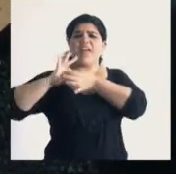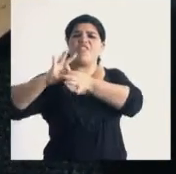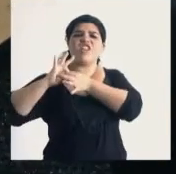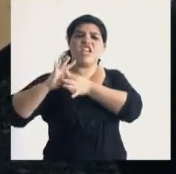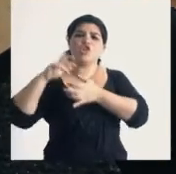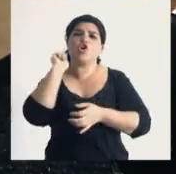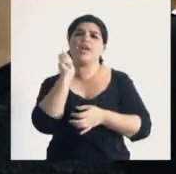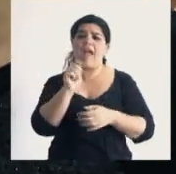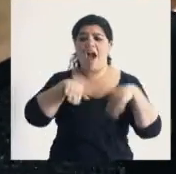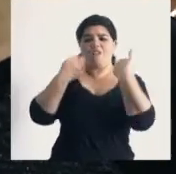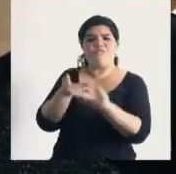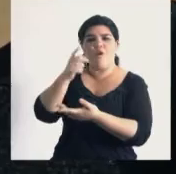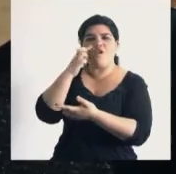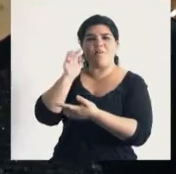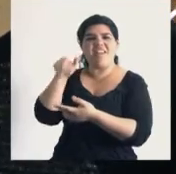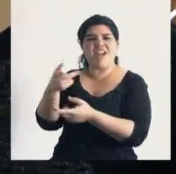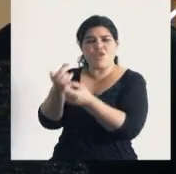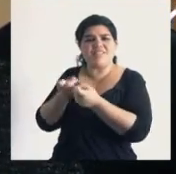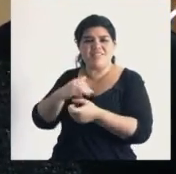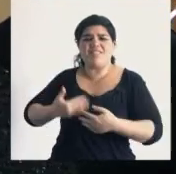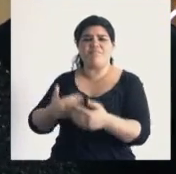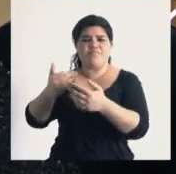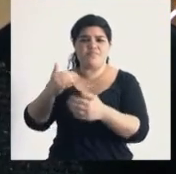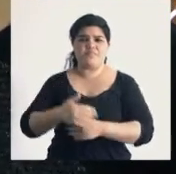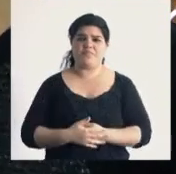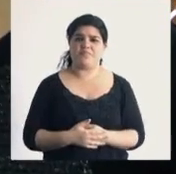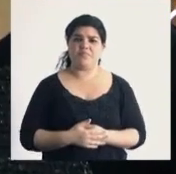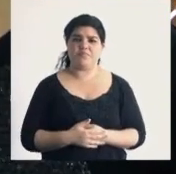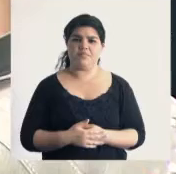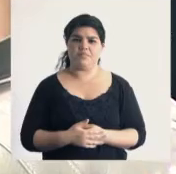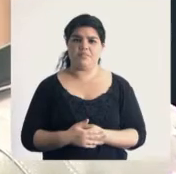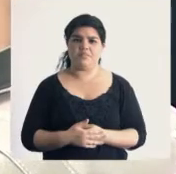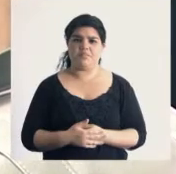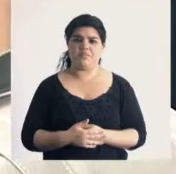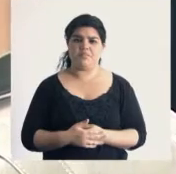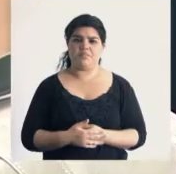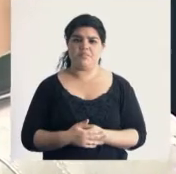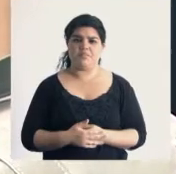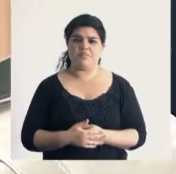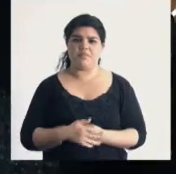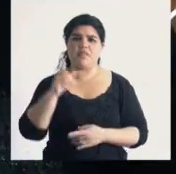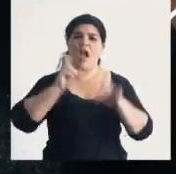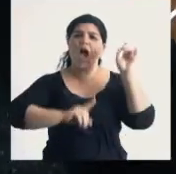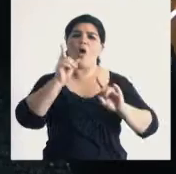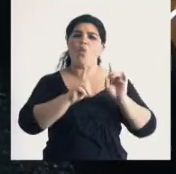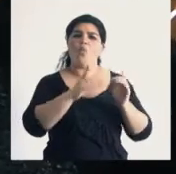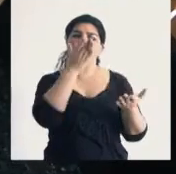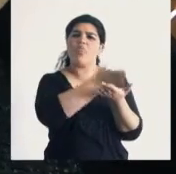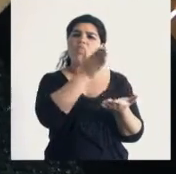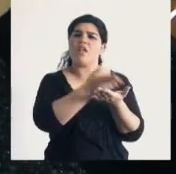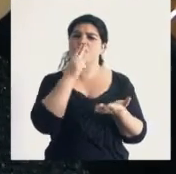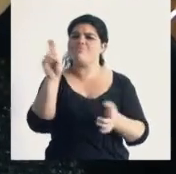la afiliación a favor de aquellos que recurrieron a la persona para poder gestar. Lo cierto es que hay algunas